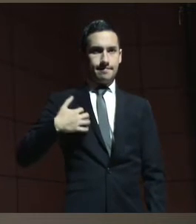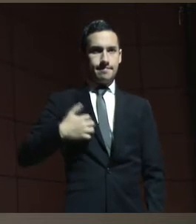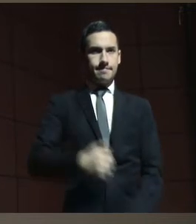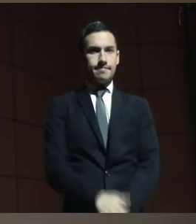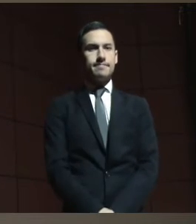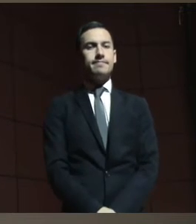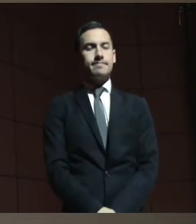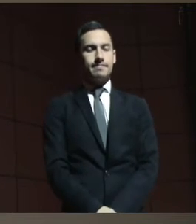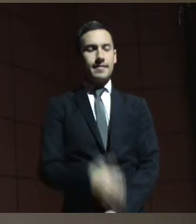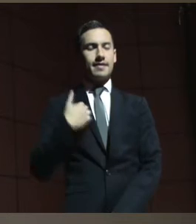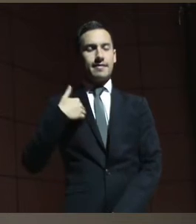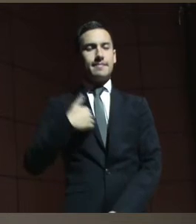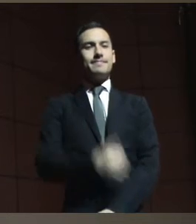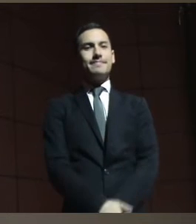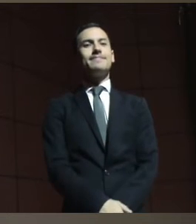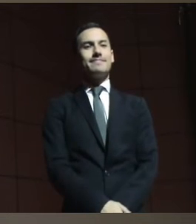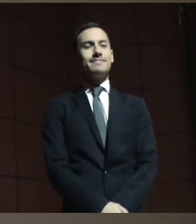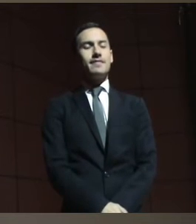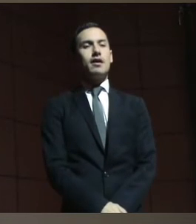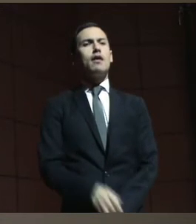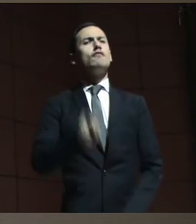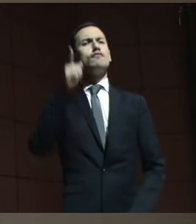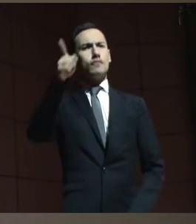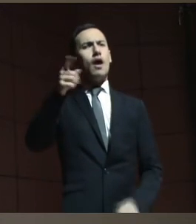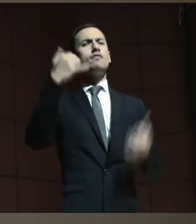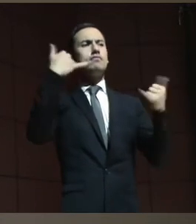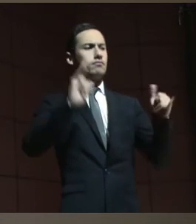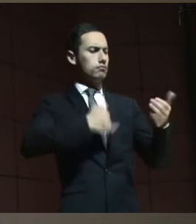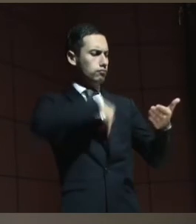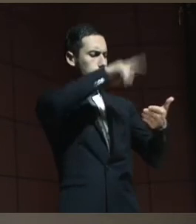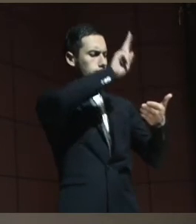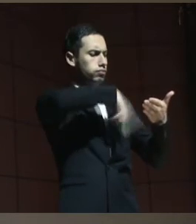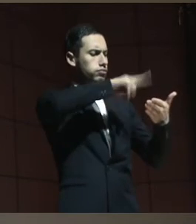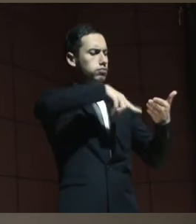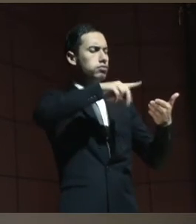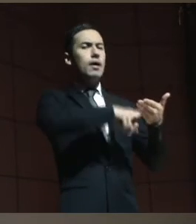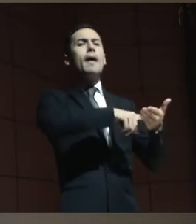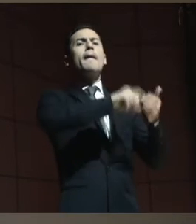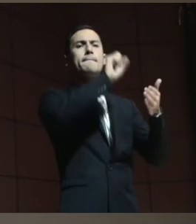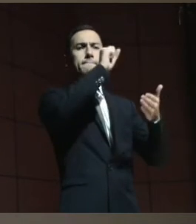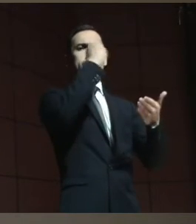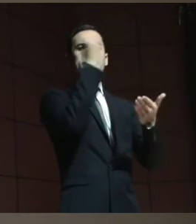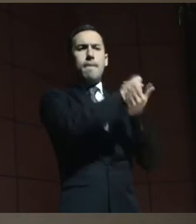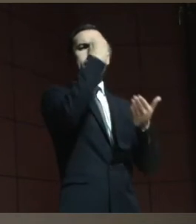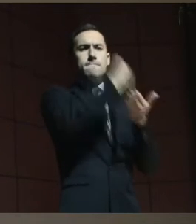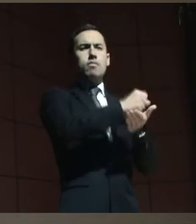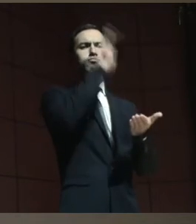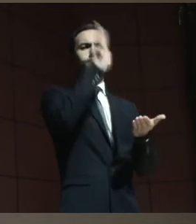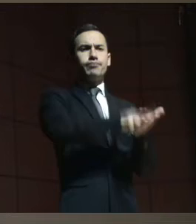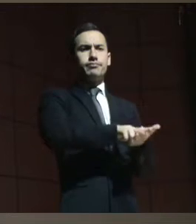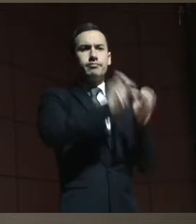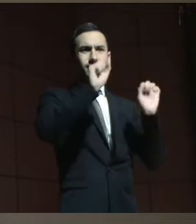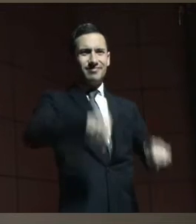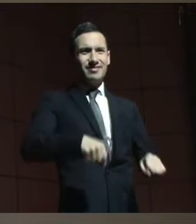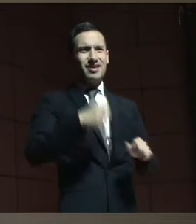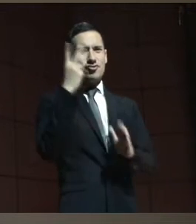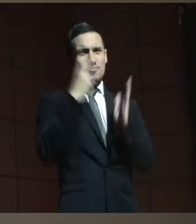aún habiendo ratificado la Convención de los Derechos de las Personas con Discapacidad en mayo del 2008,